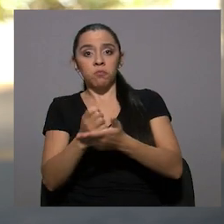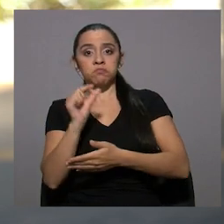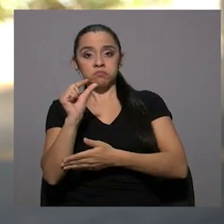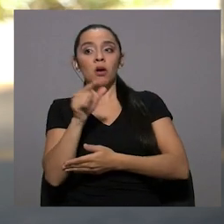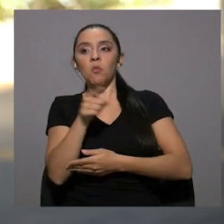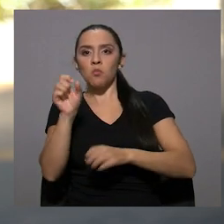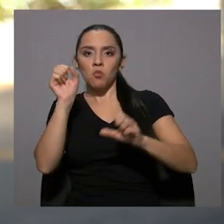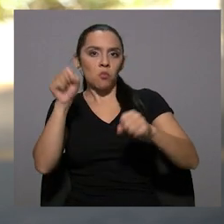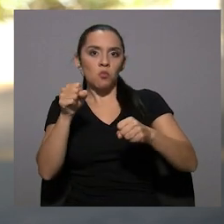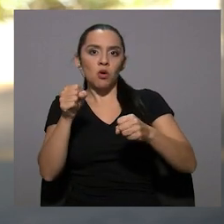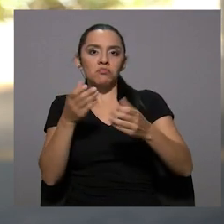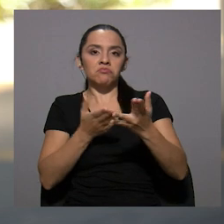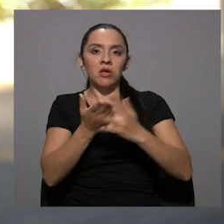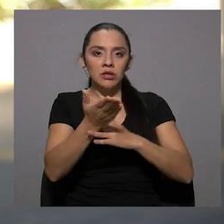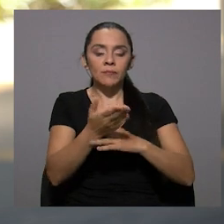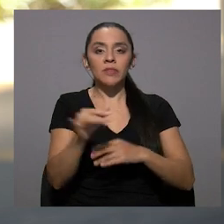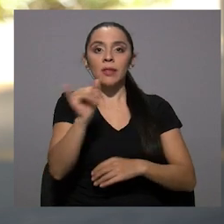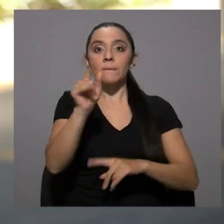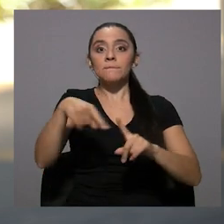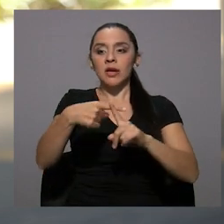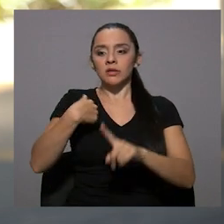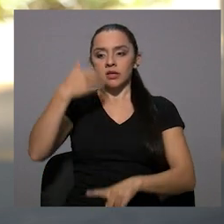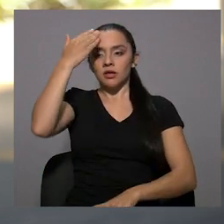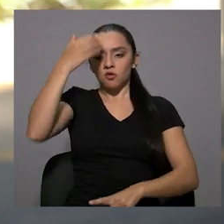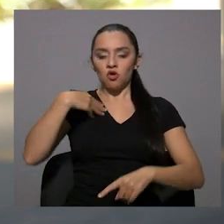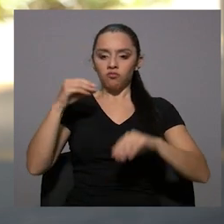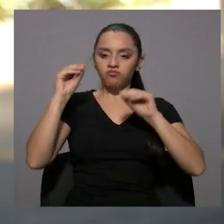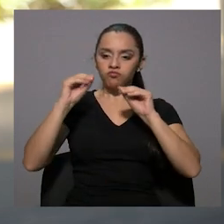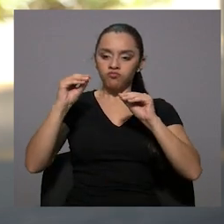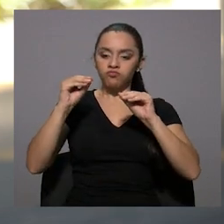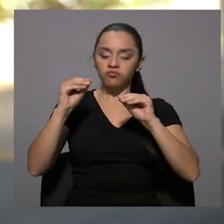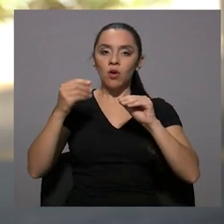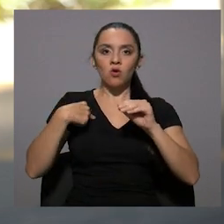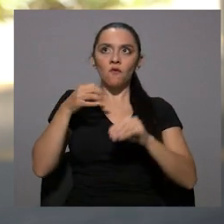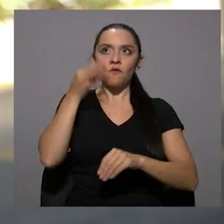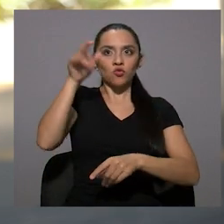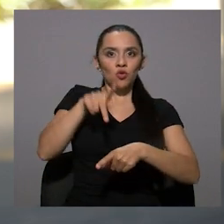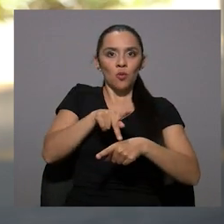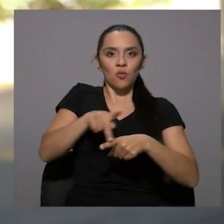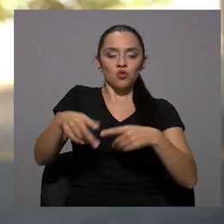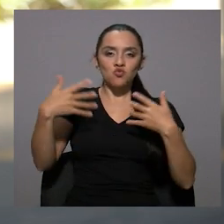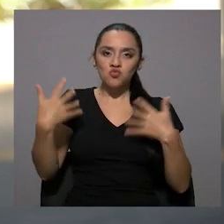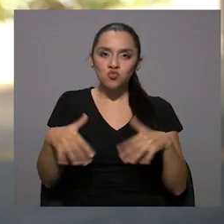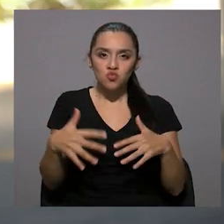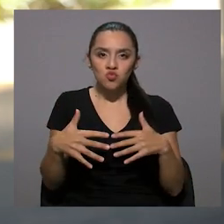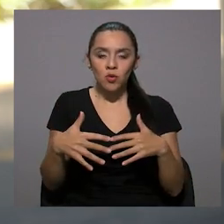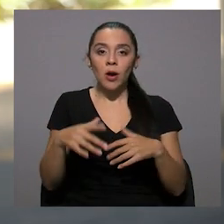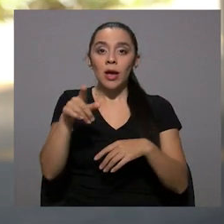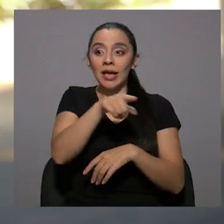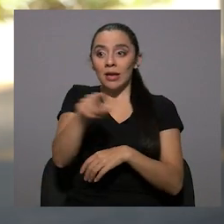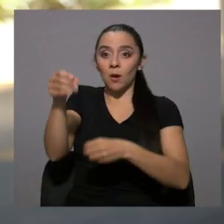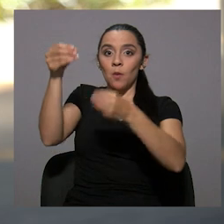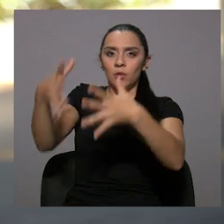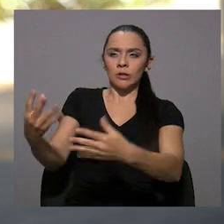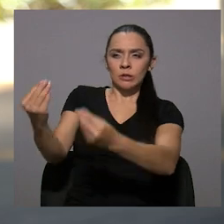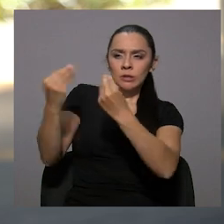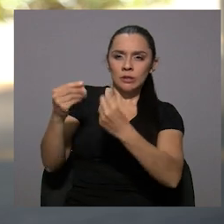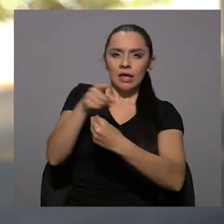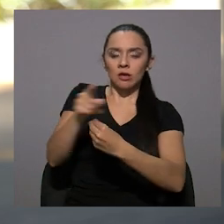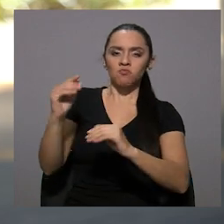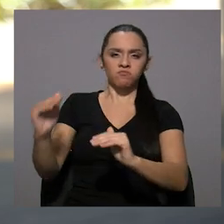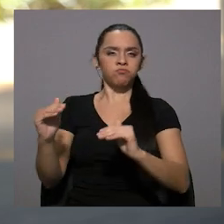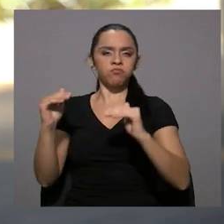Además de eso, pues, sabiendo que me estoy formando como un futuro profesional con docentes altamente